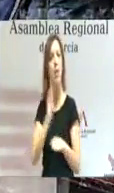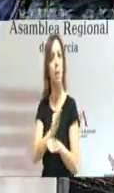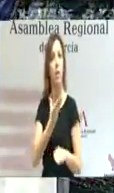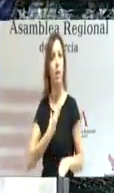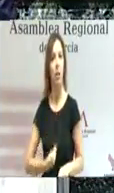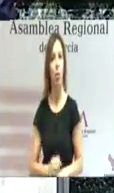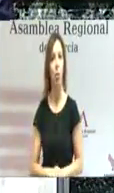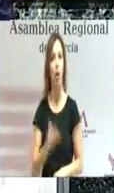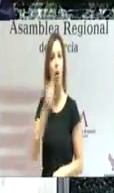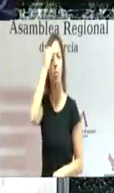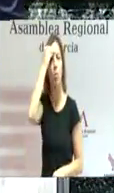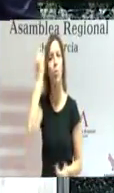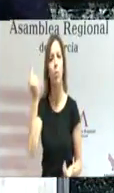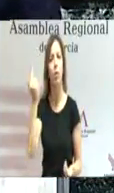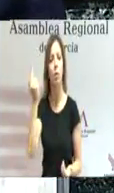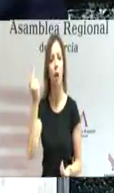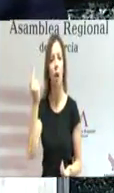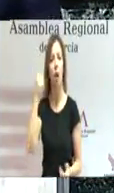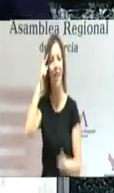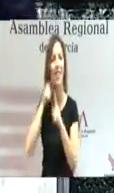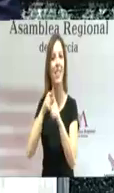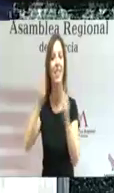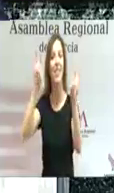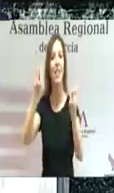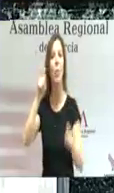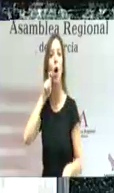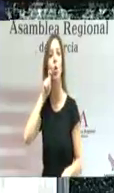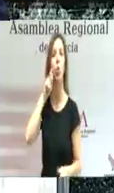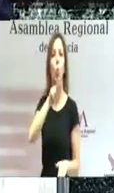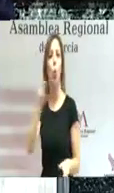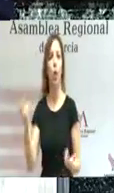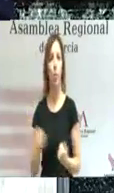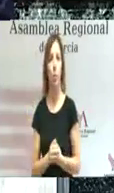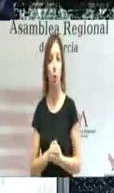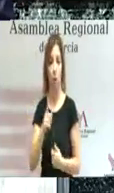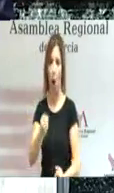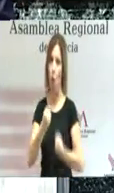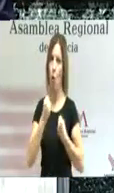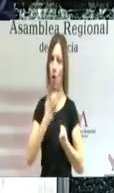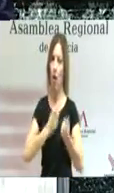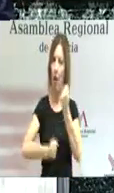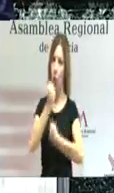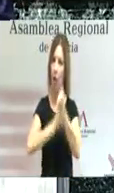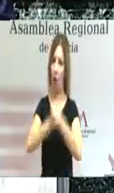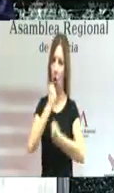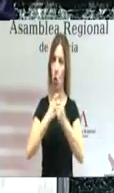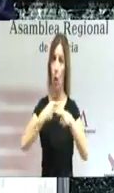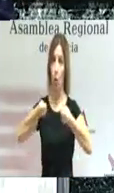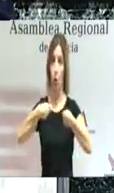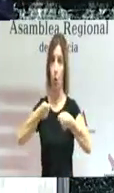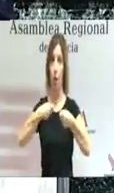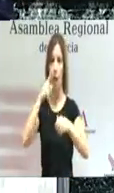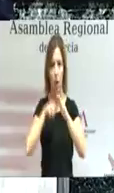Muchos de ellos tienen como principal referente el turismo, una de las fortalezas de nuestra economía, de nuestro mercado laboral y de nuestro